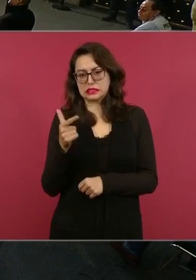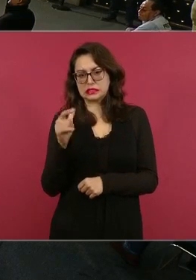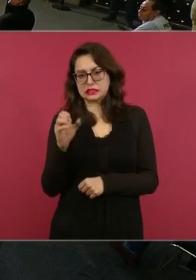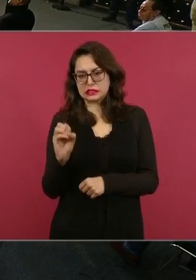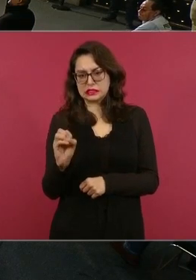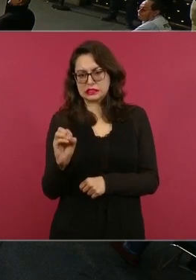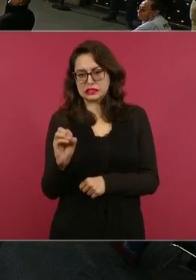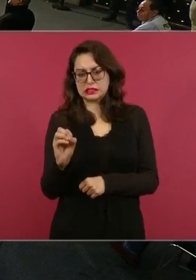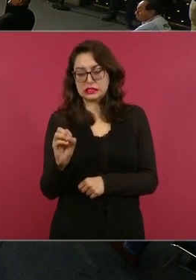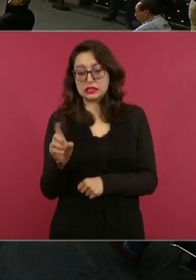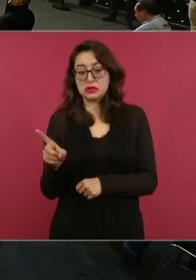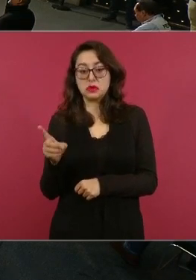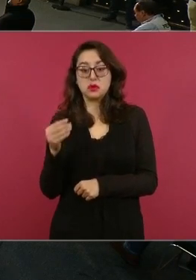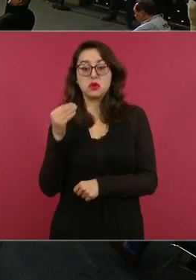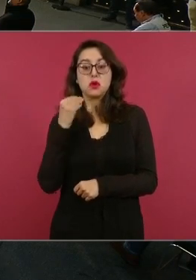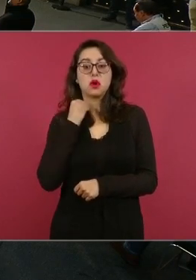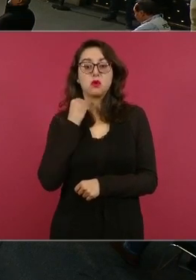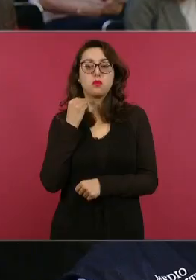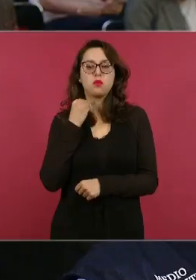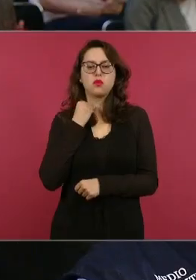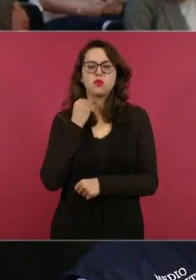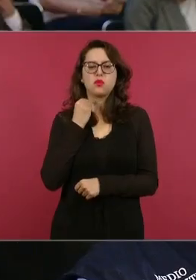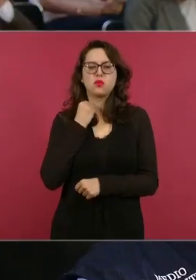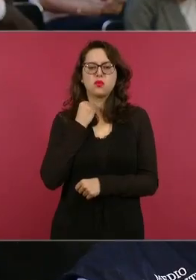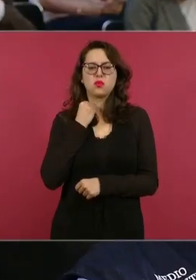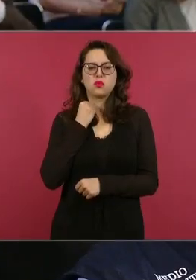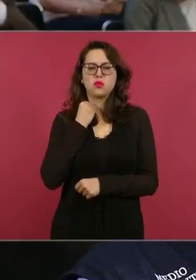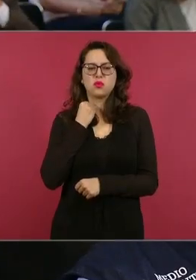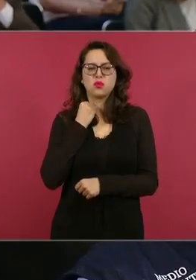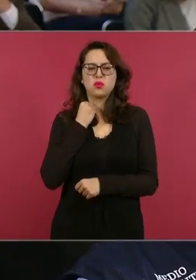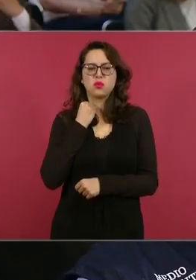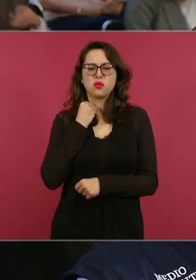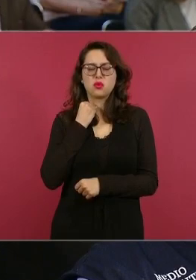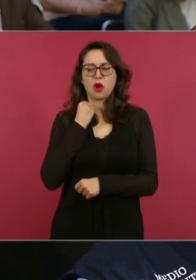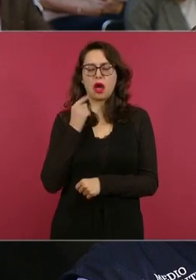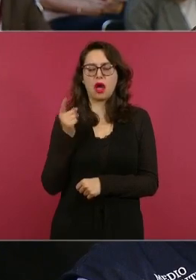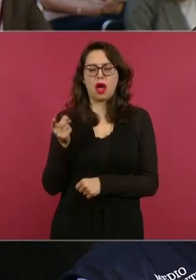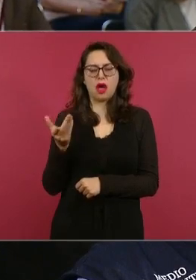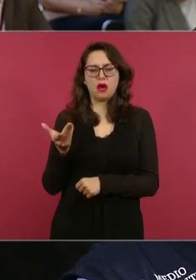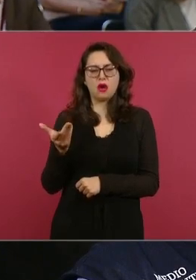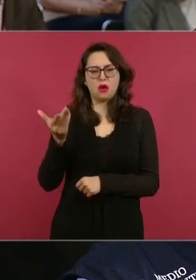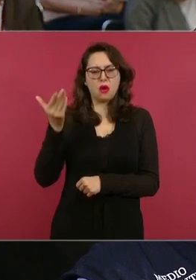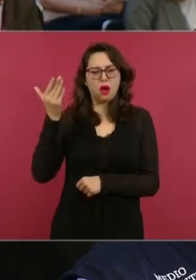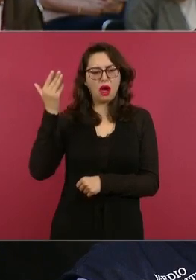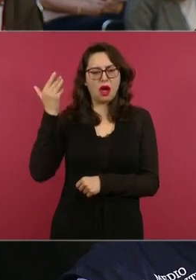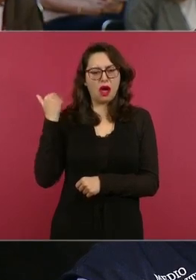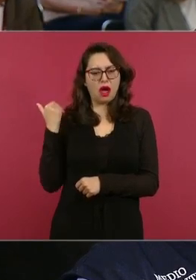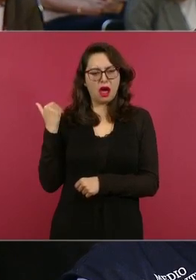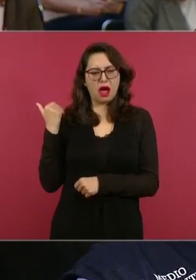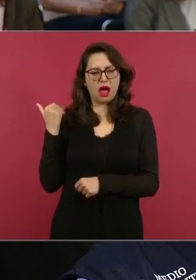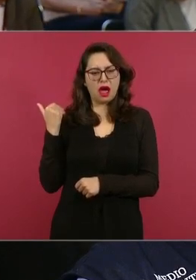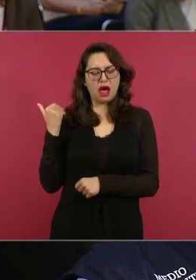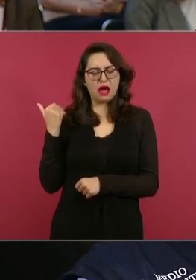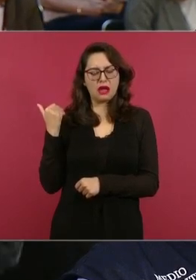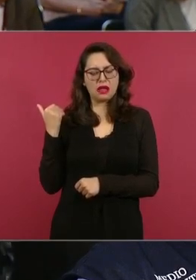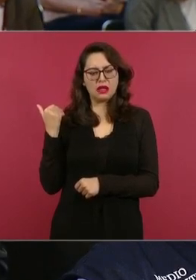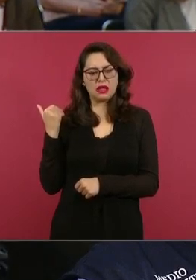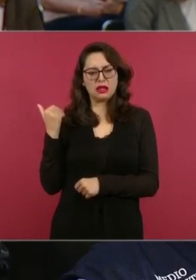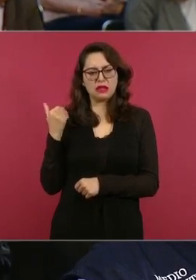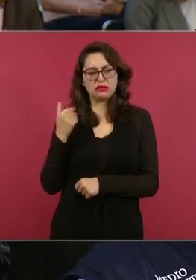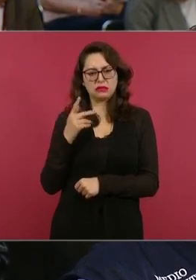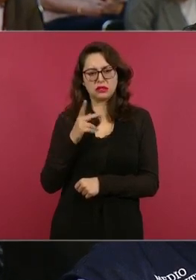abogado externo de INDEP es la persona que fue golpeada por los guaruras de